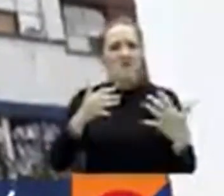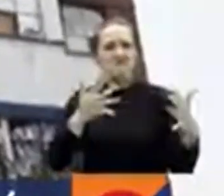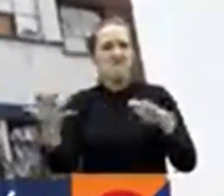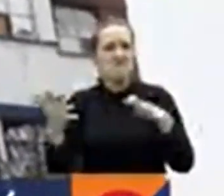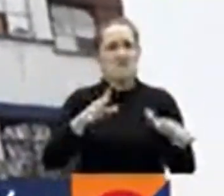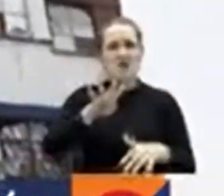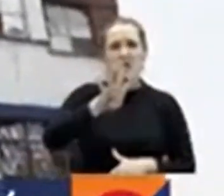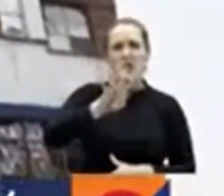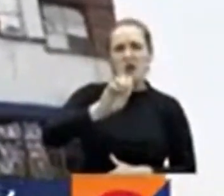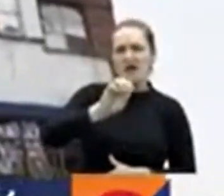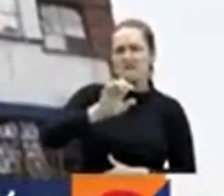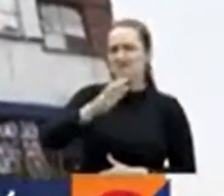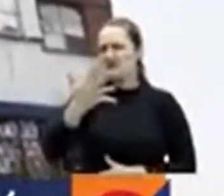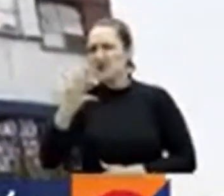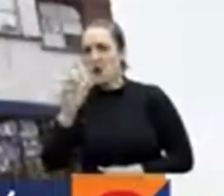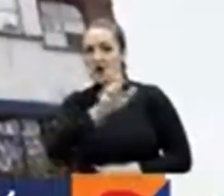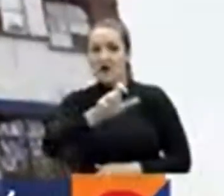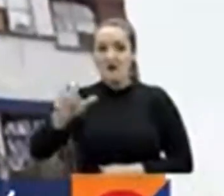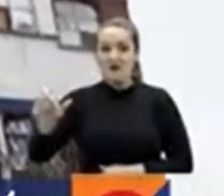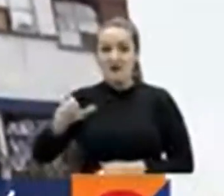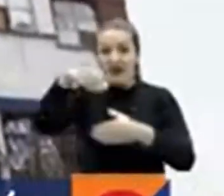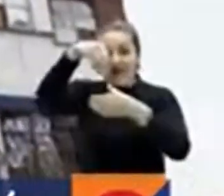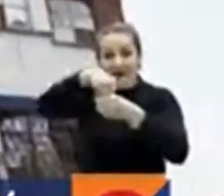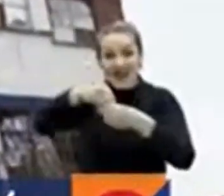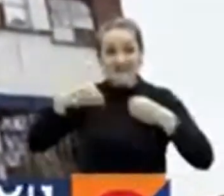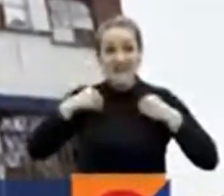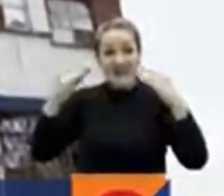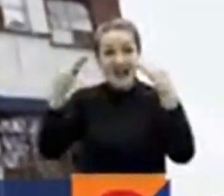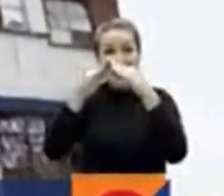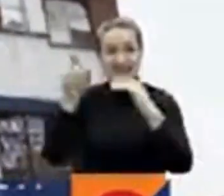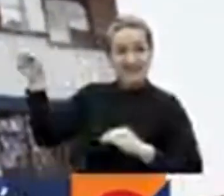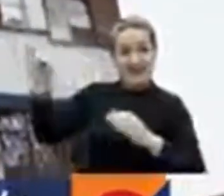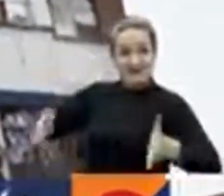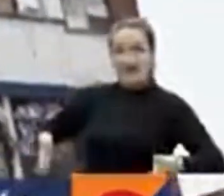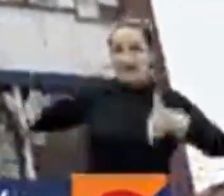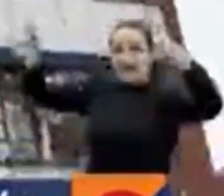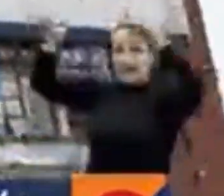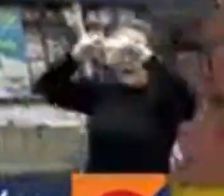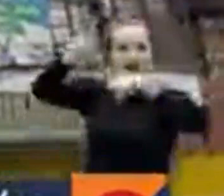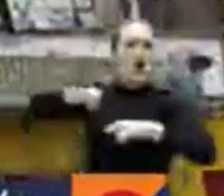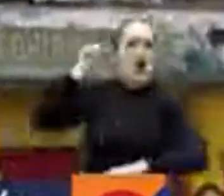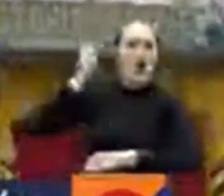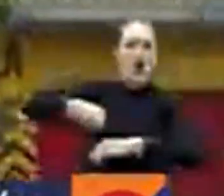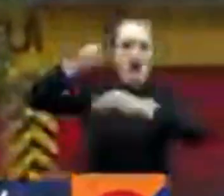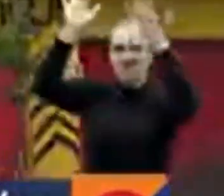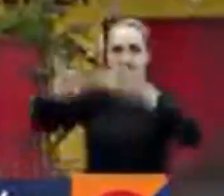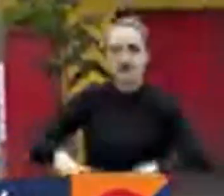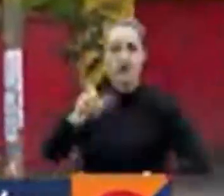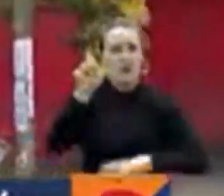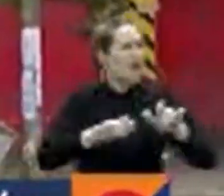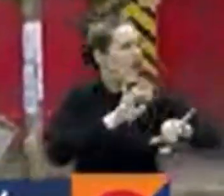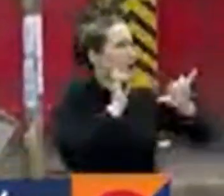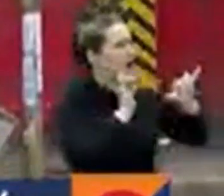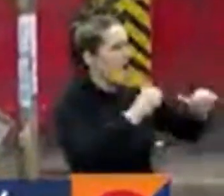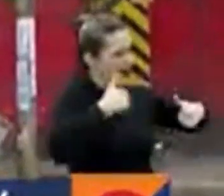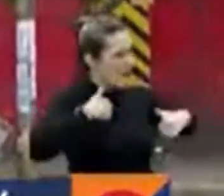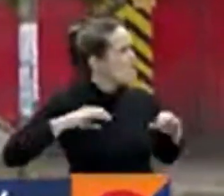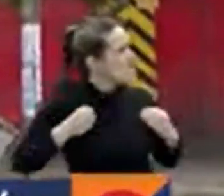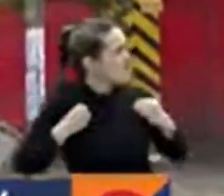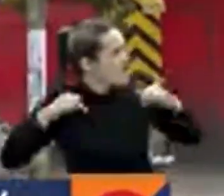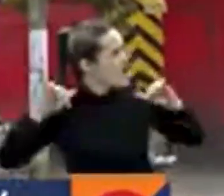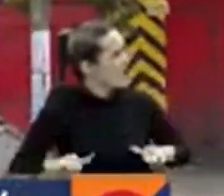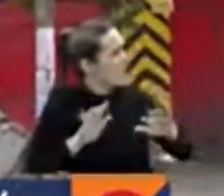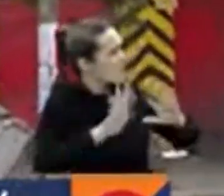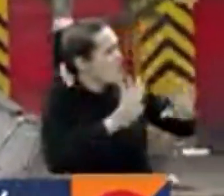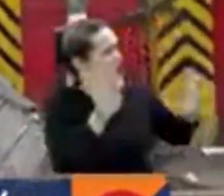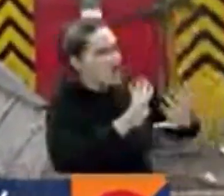personas que están habitando este predio que tiene la orden del distrito de ser desalojado y demolido hoy u hoy.